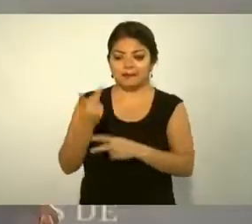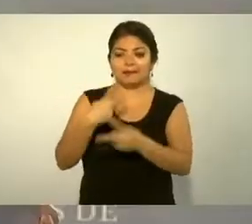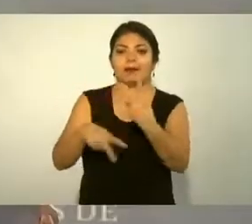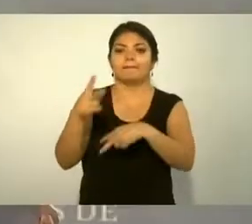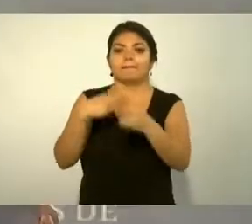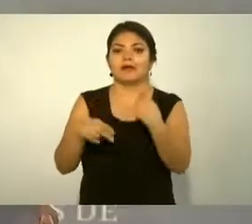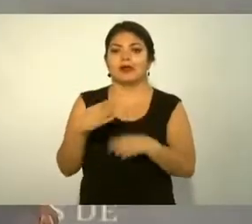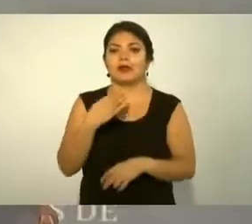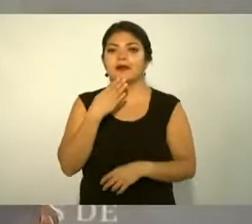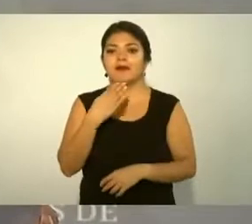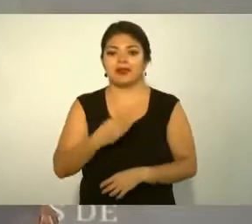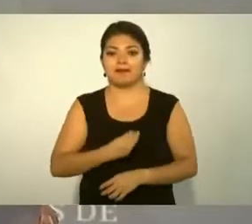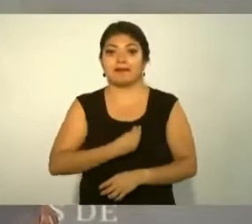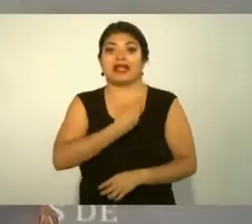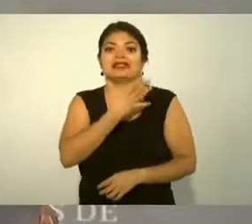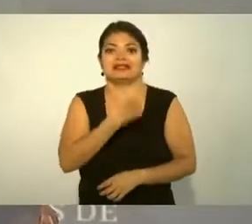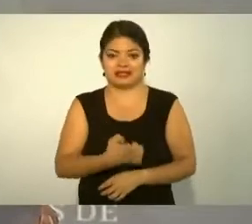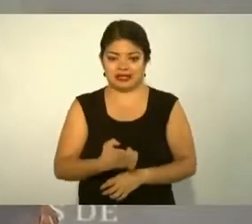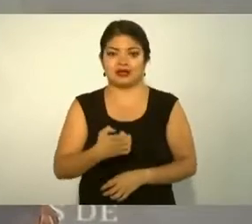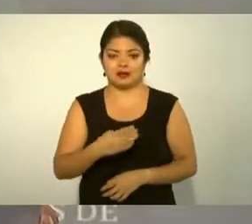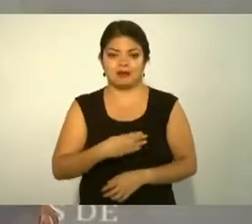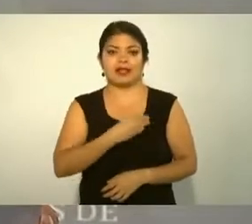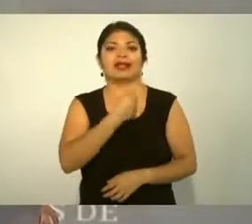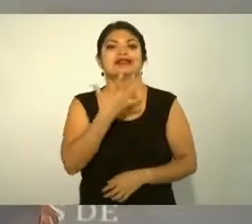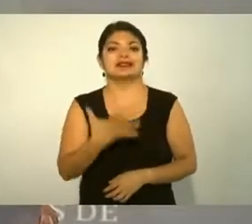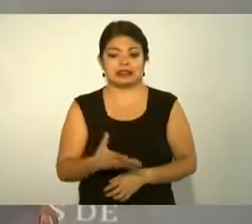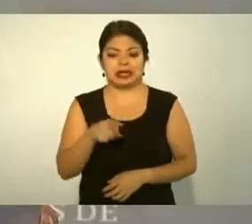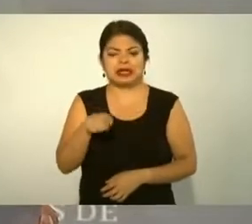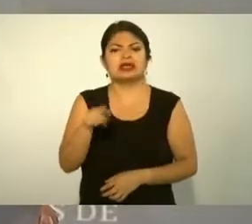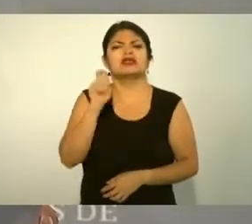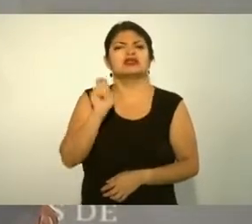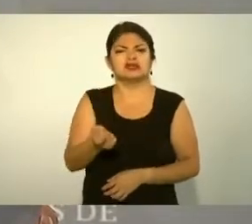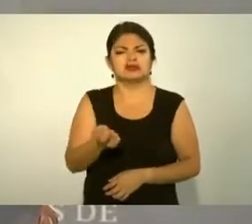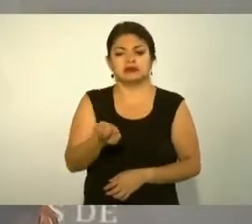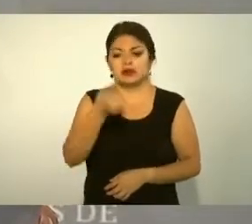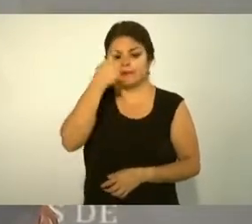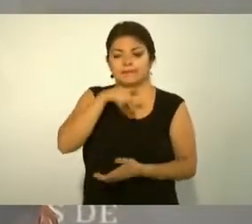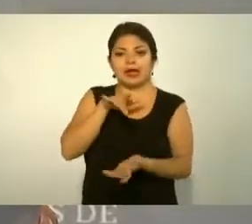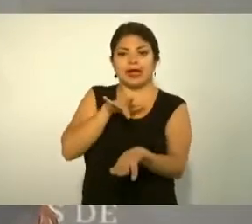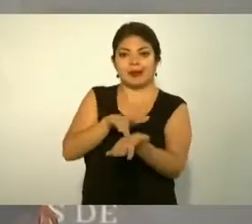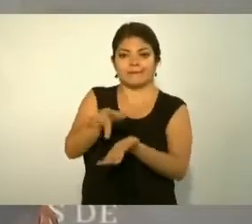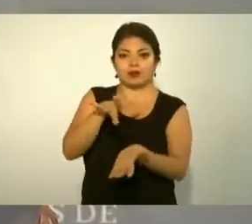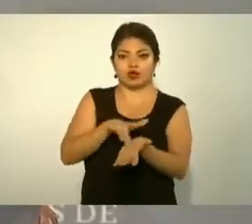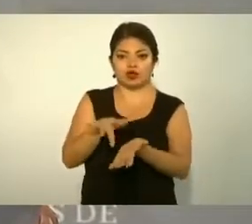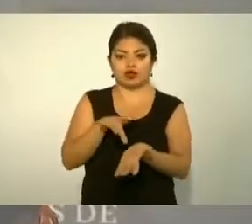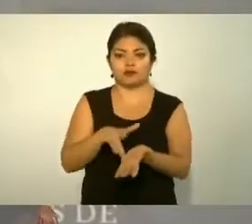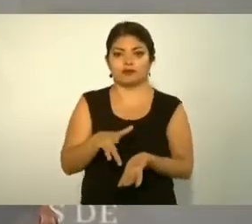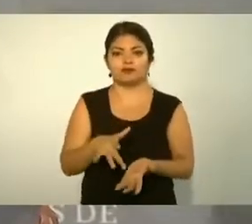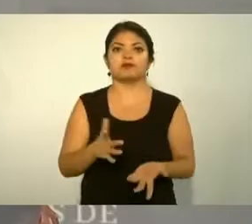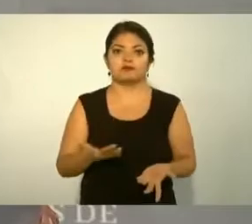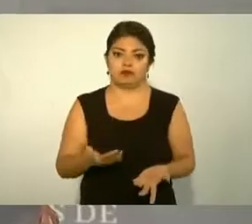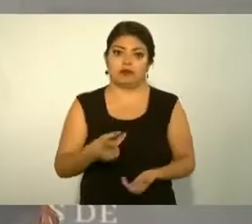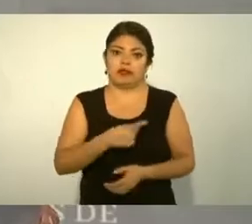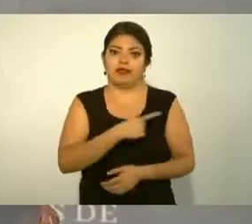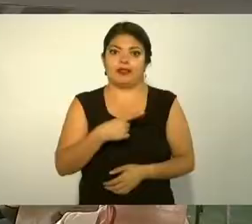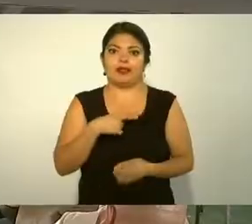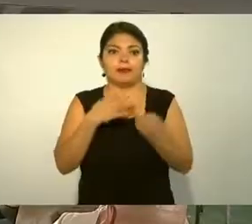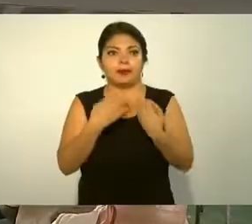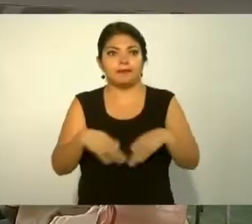entrega que se entrega un apoyo entonces vamos a valorar bien